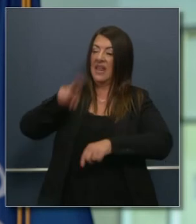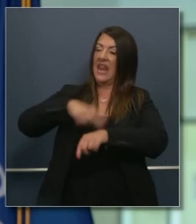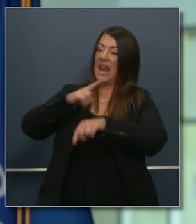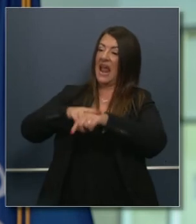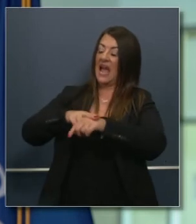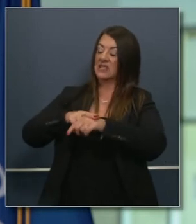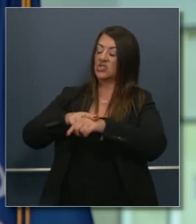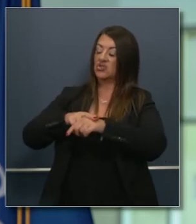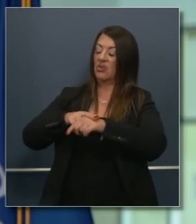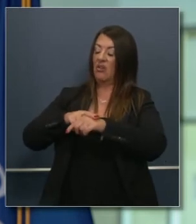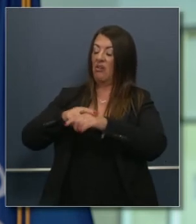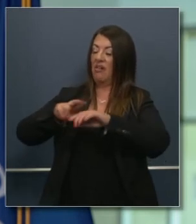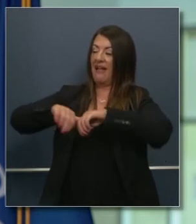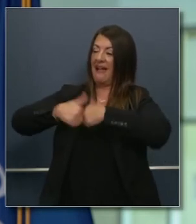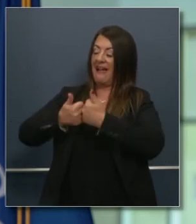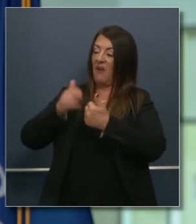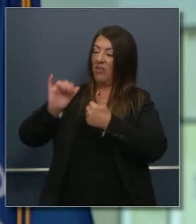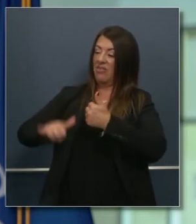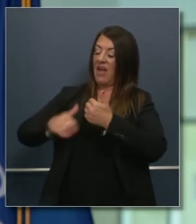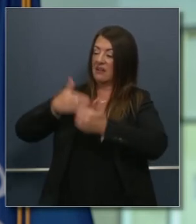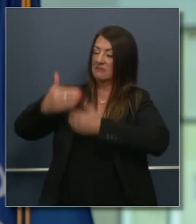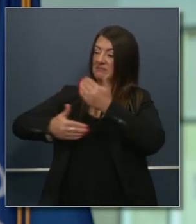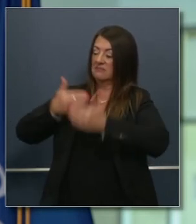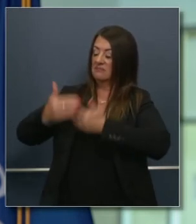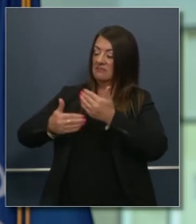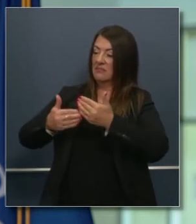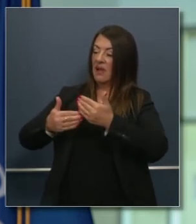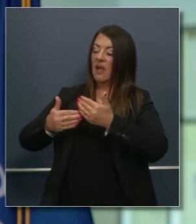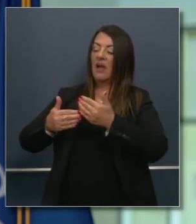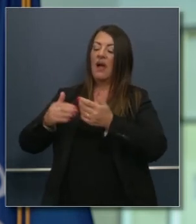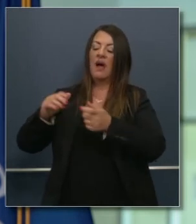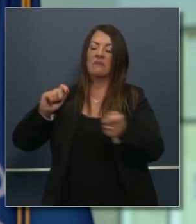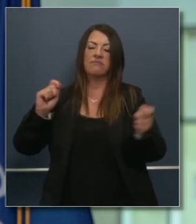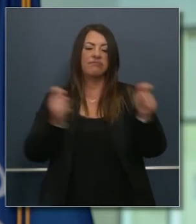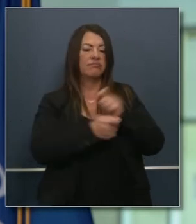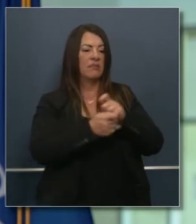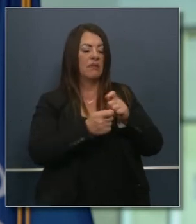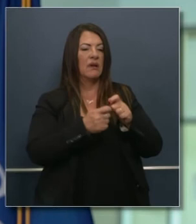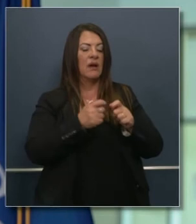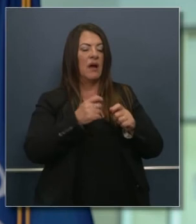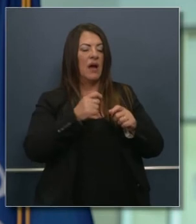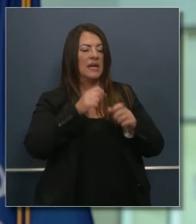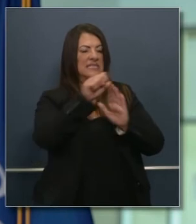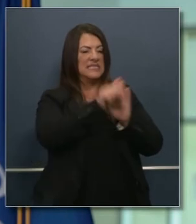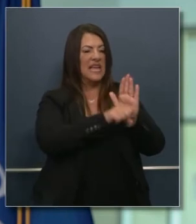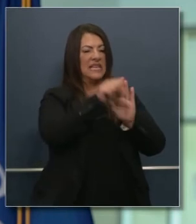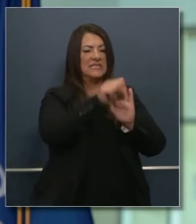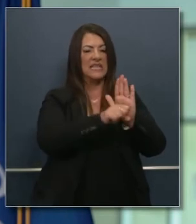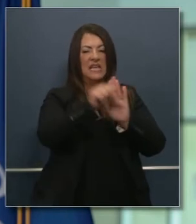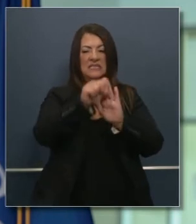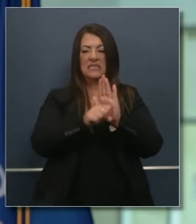tomaron una construcción del país que será apropiada para todo el país y hacer